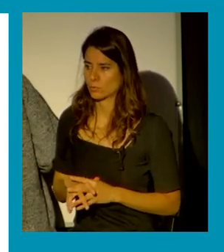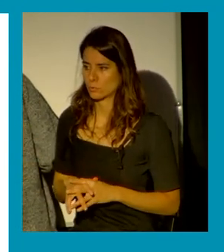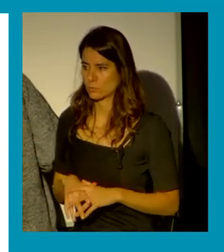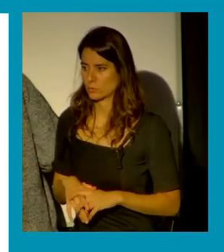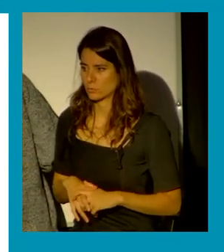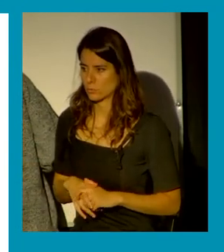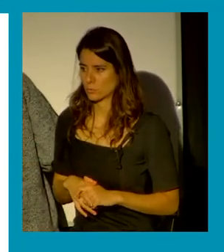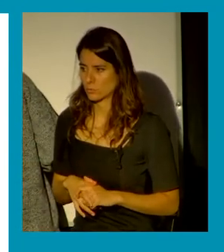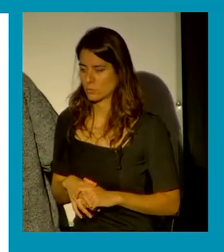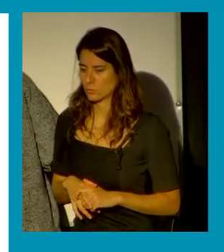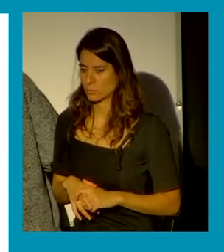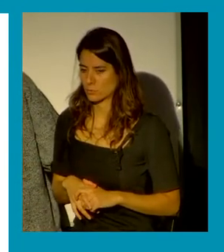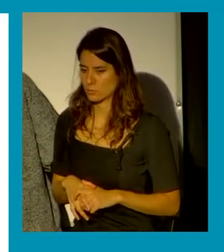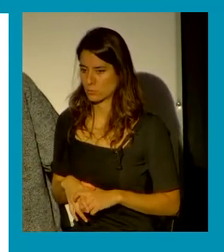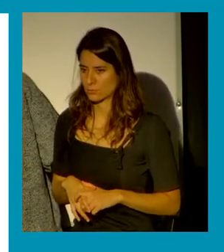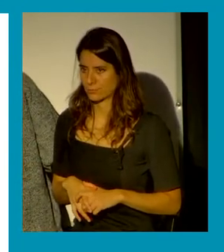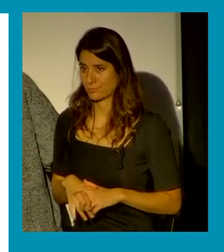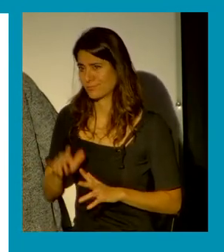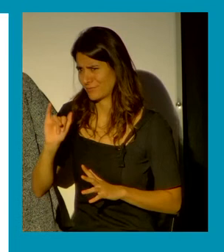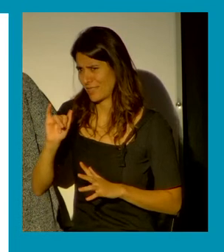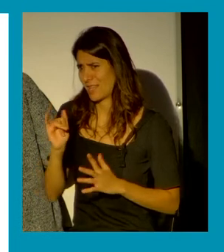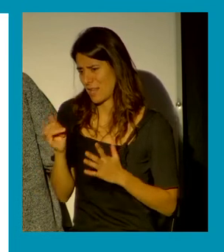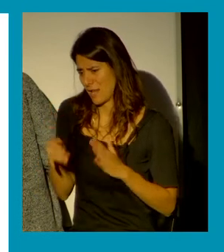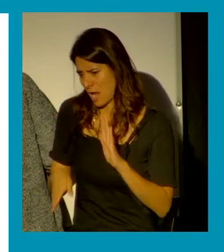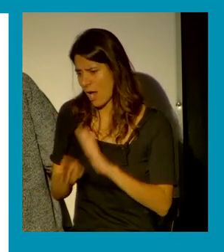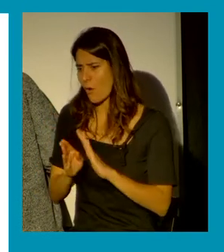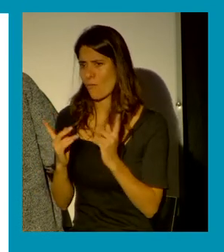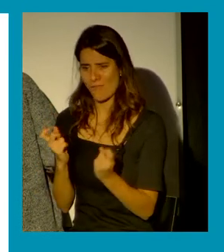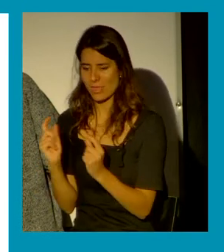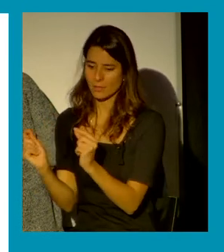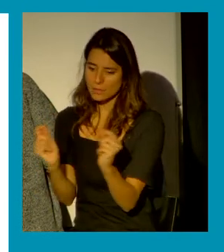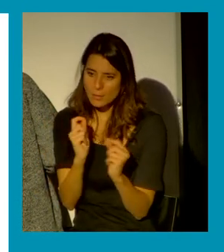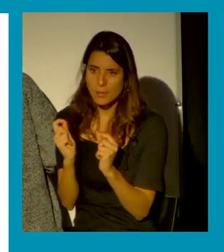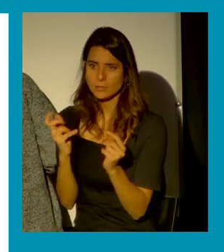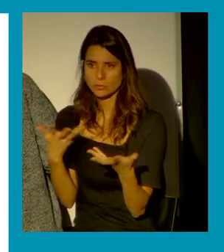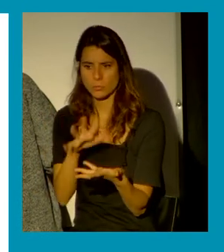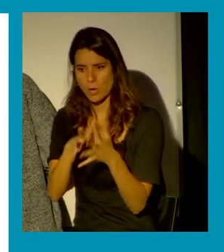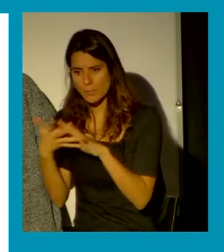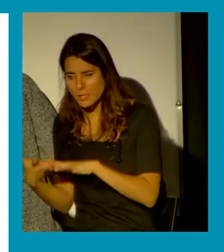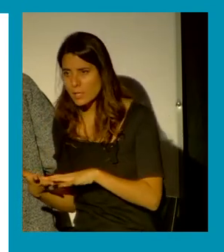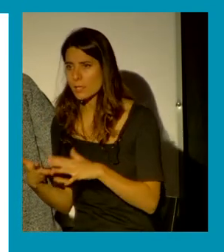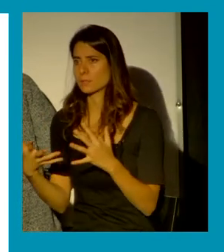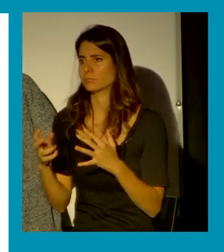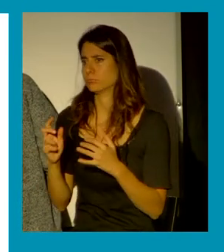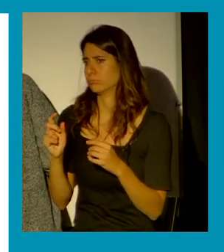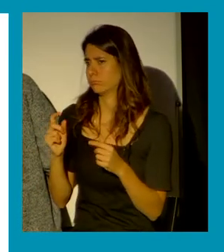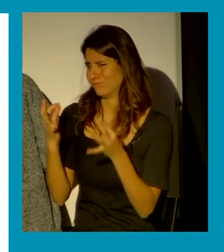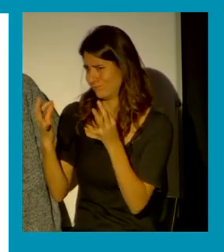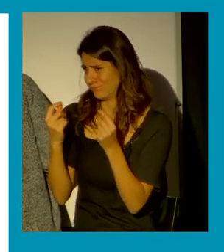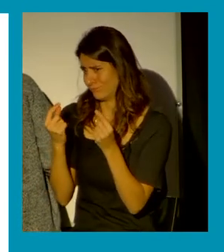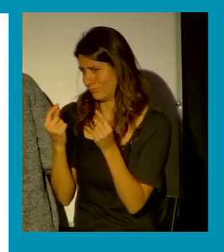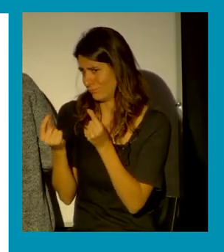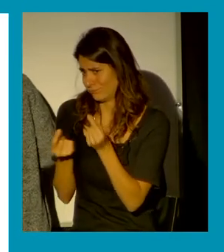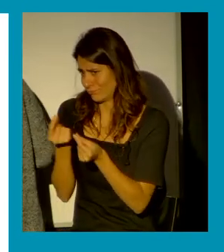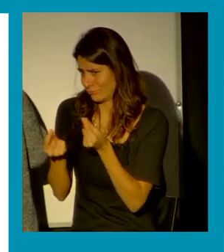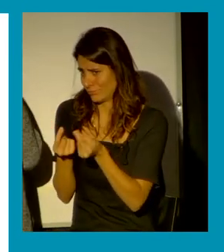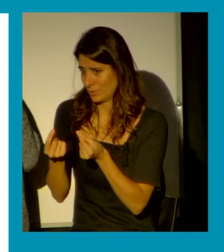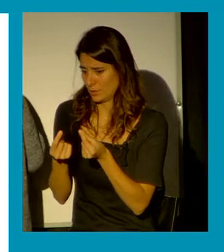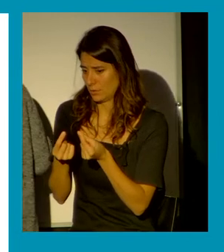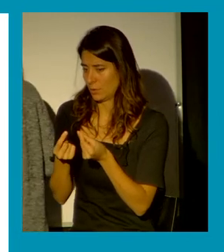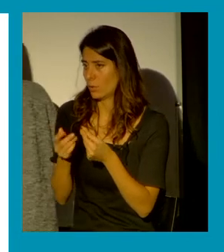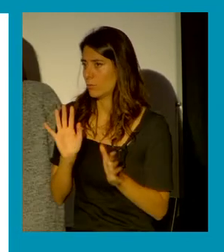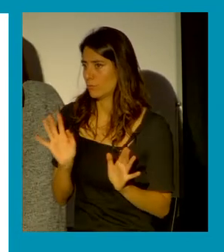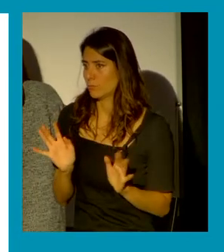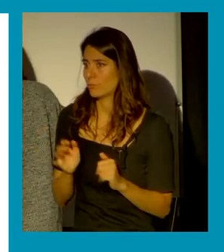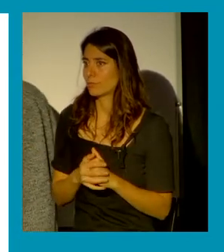de cómo se va a aplicar esto y cómo nos va a devolver el derecho a veces las legislaciones o los avances que de alguna manera son